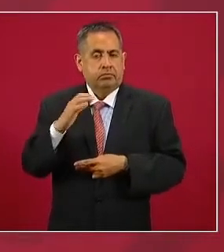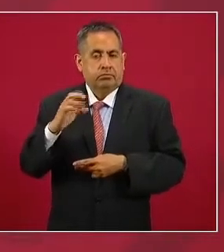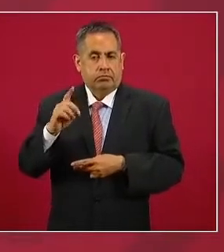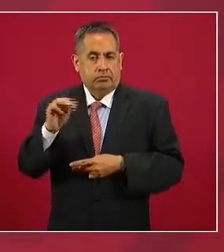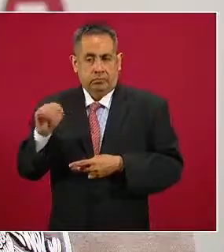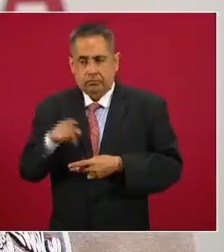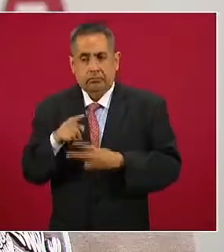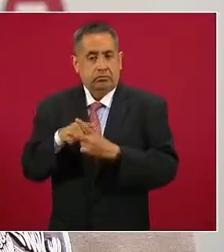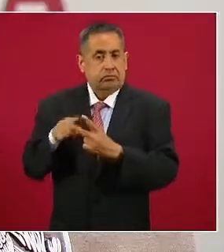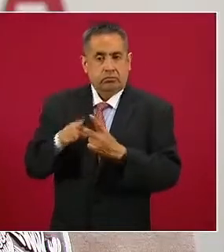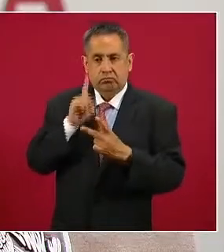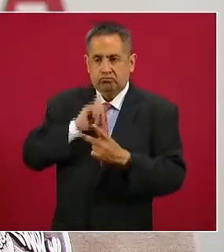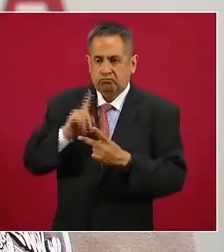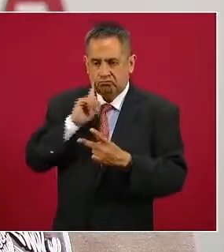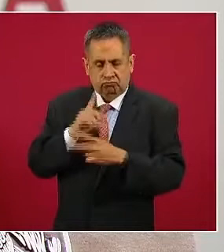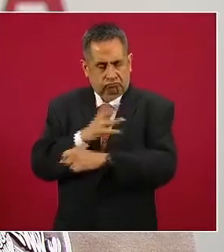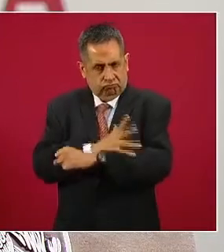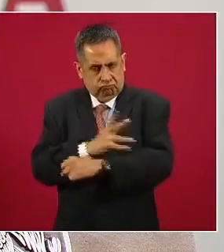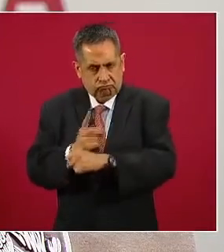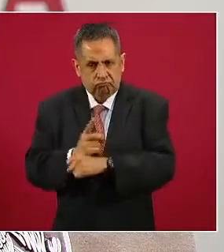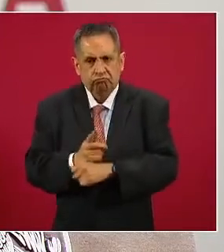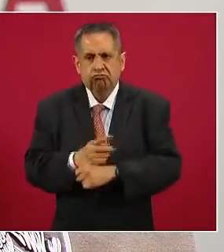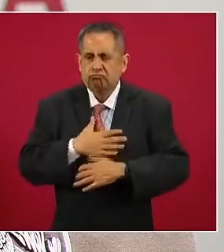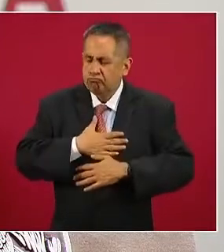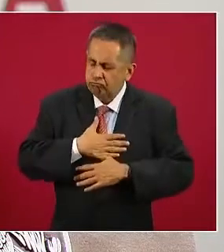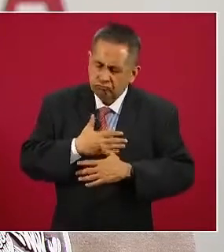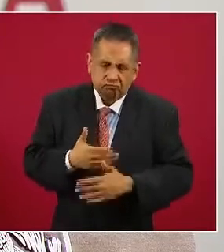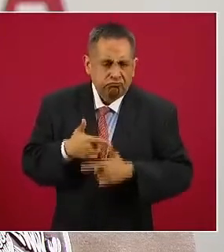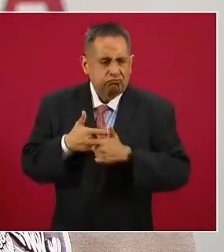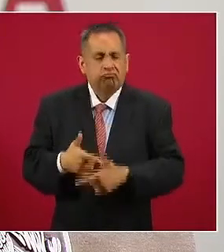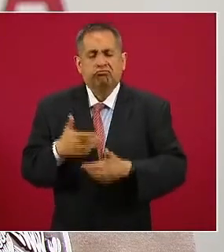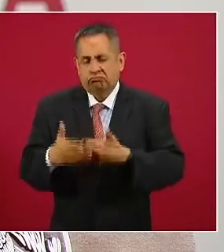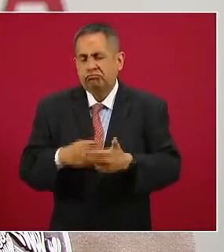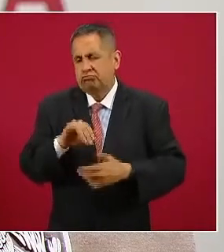honestas con convicciones